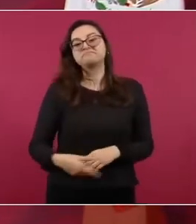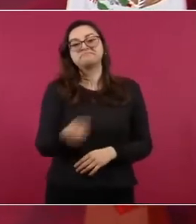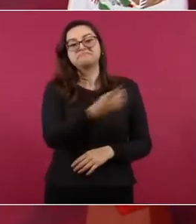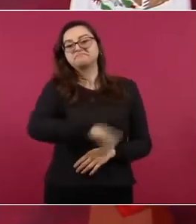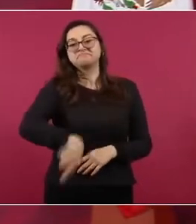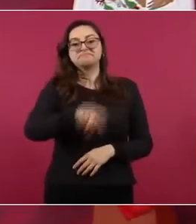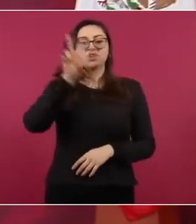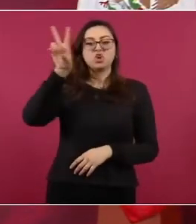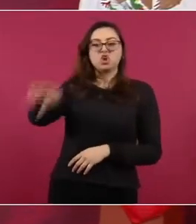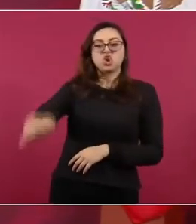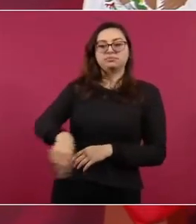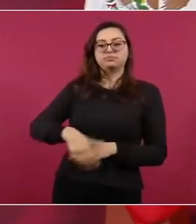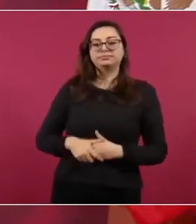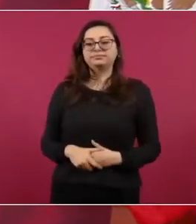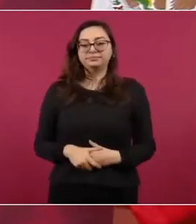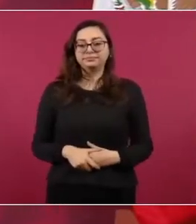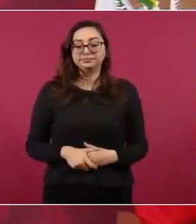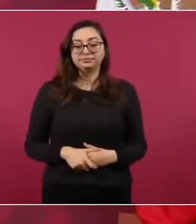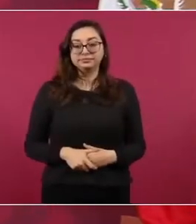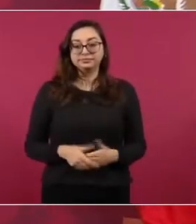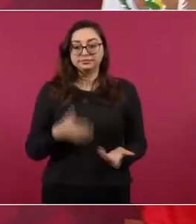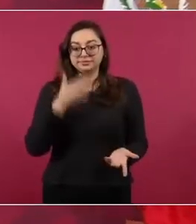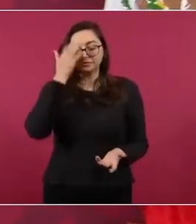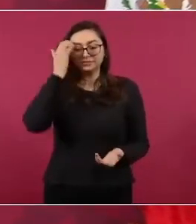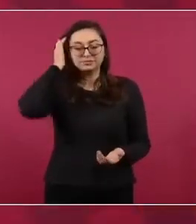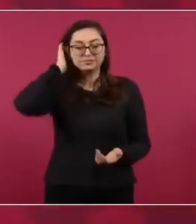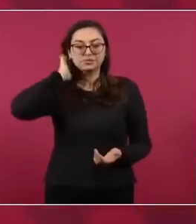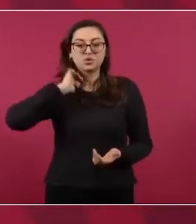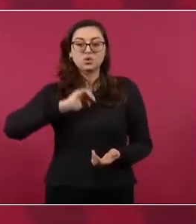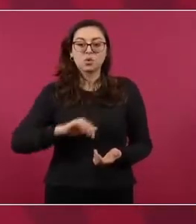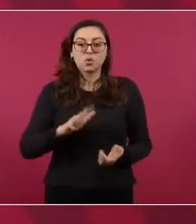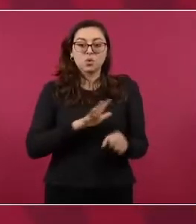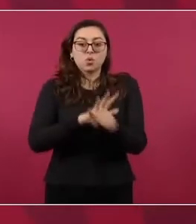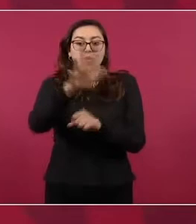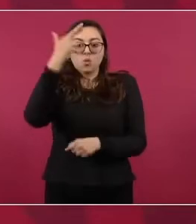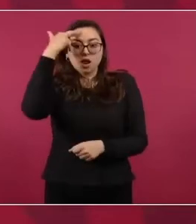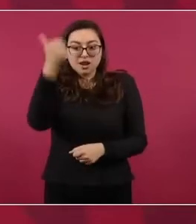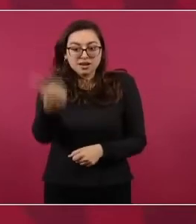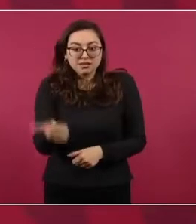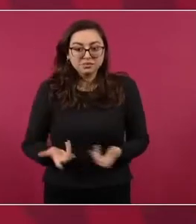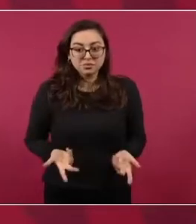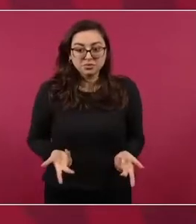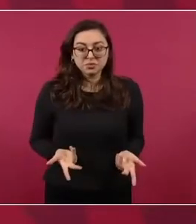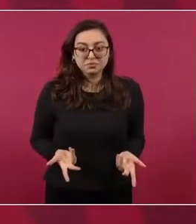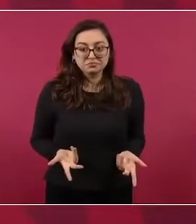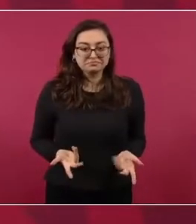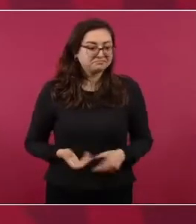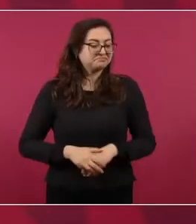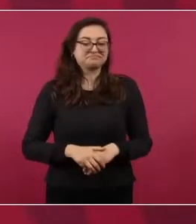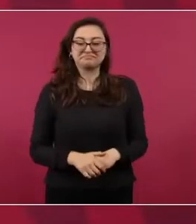y ni siquiera se enteraron